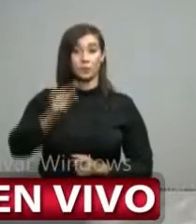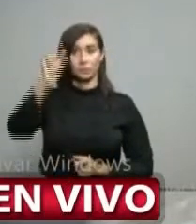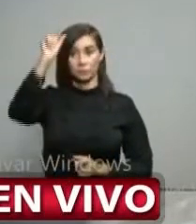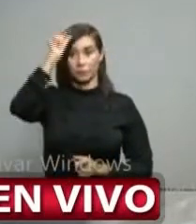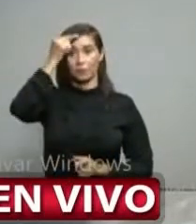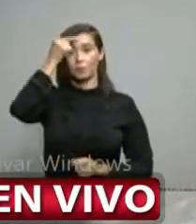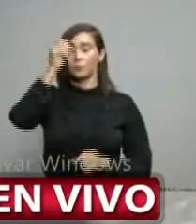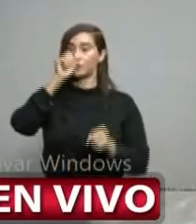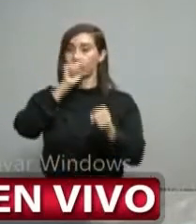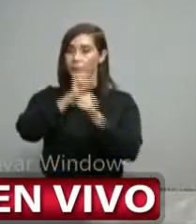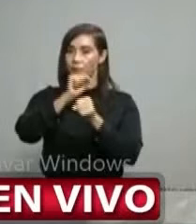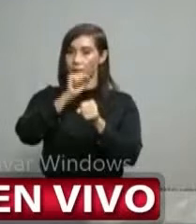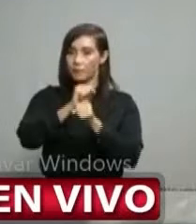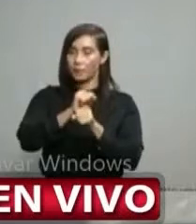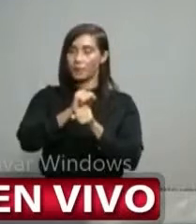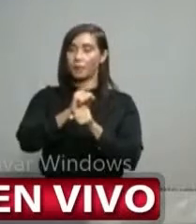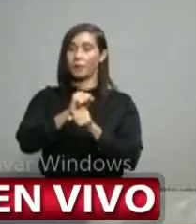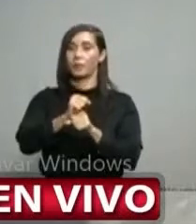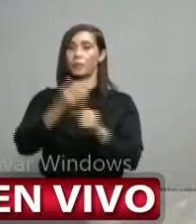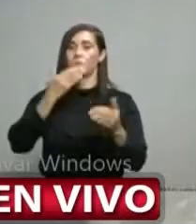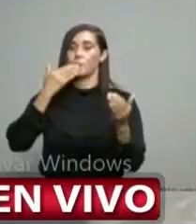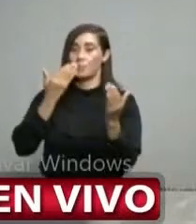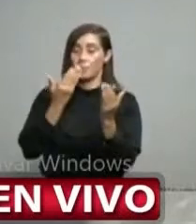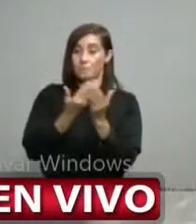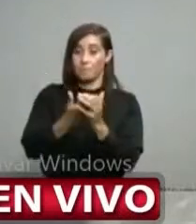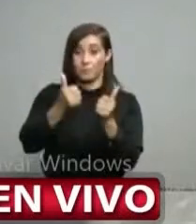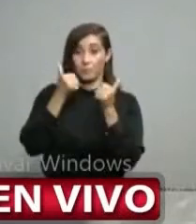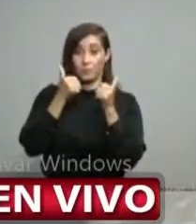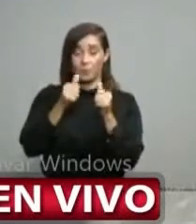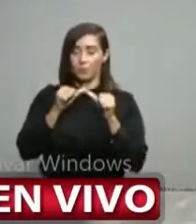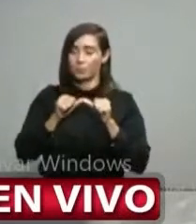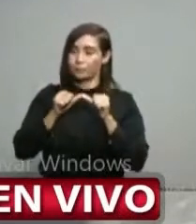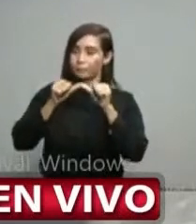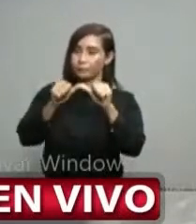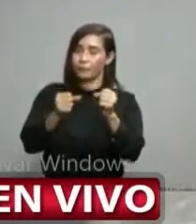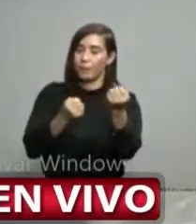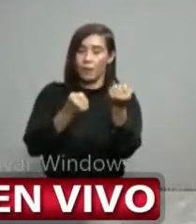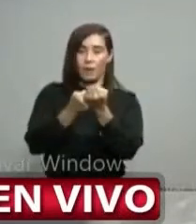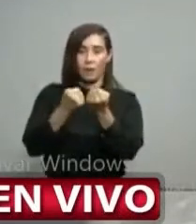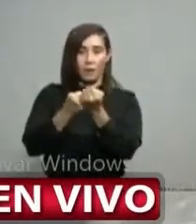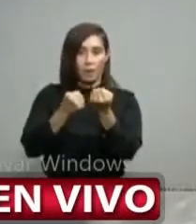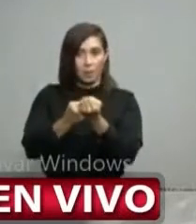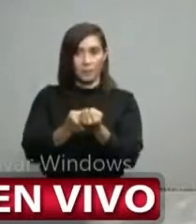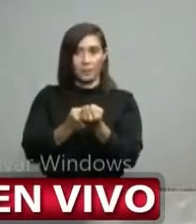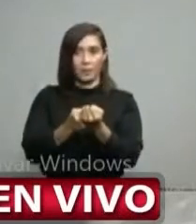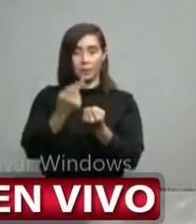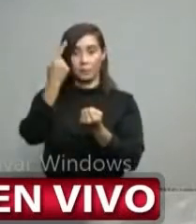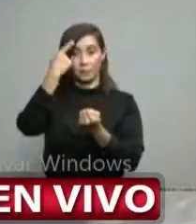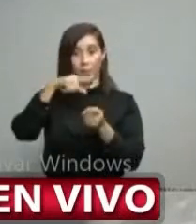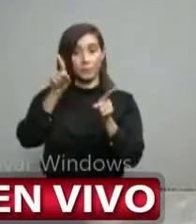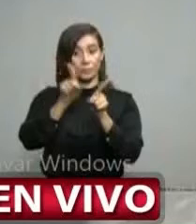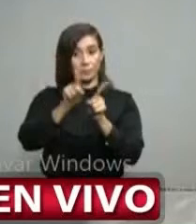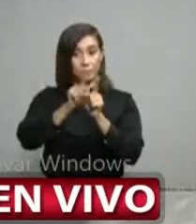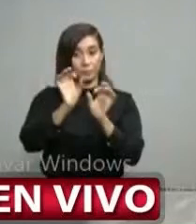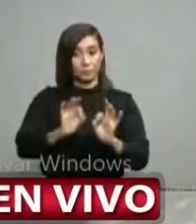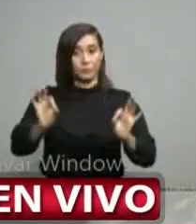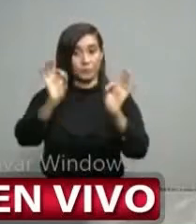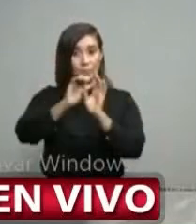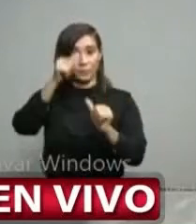que tenía que hacer y continuará apoyando en todo lo necesario pero es bueno recordar